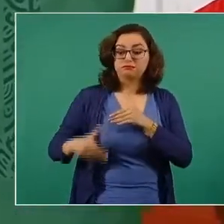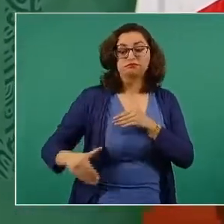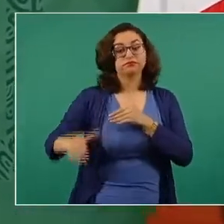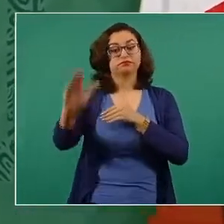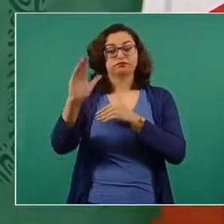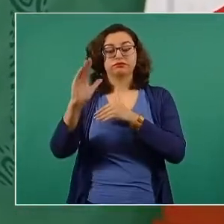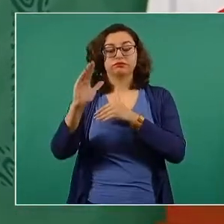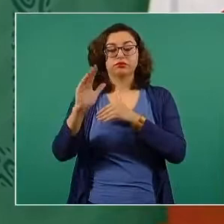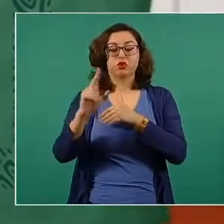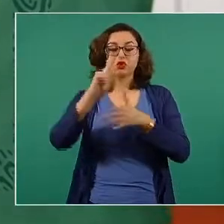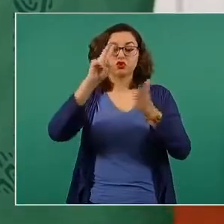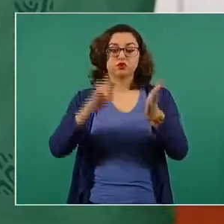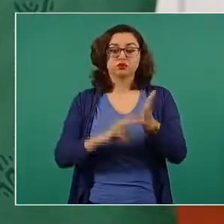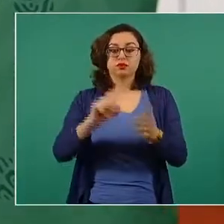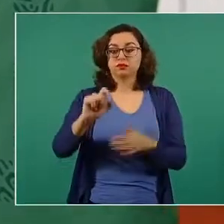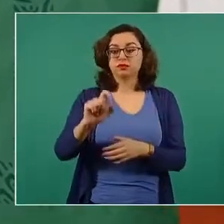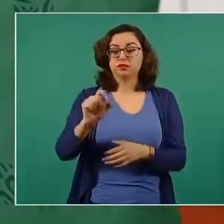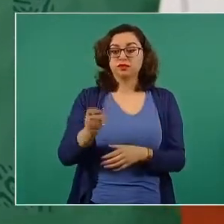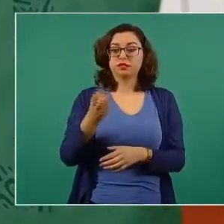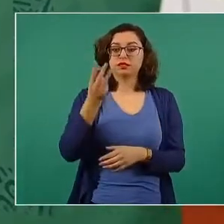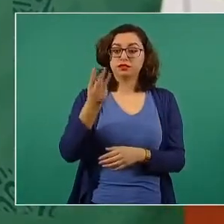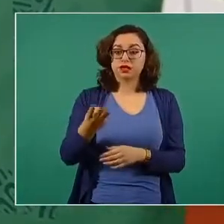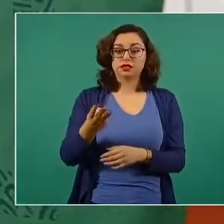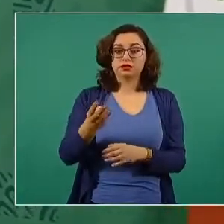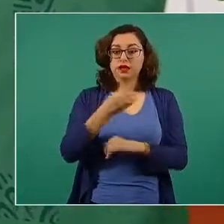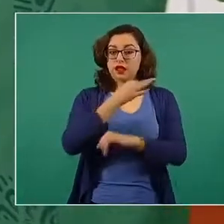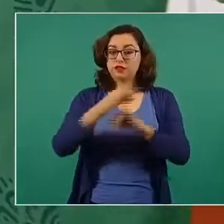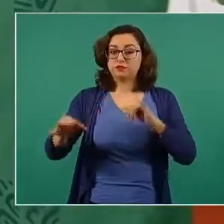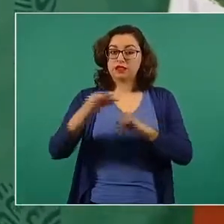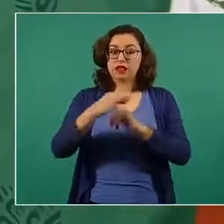las operaciones.